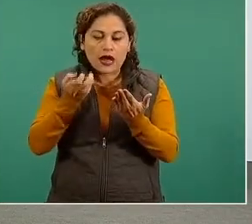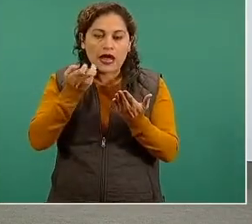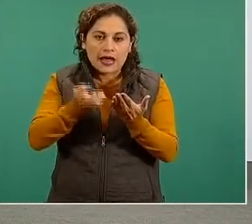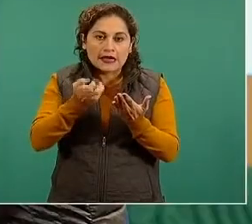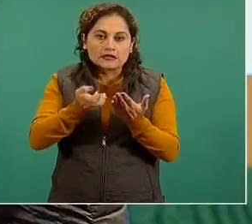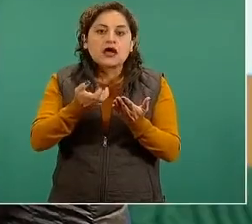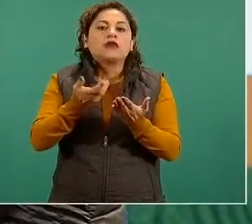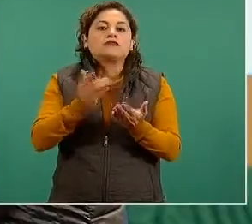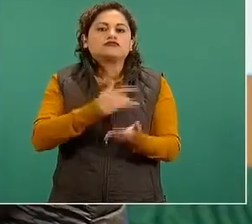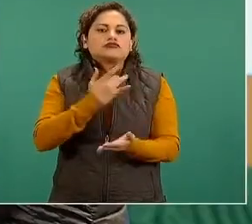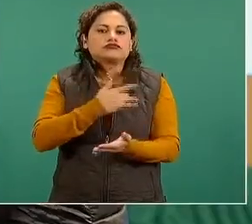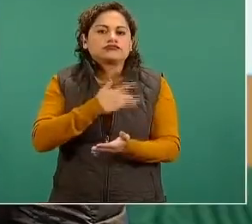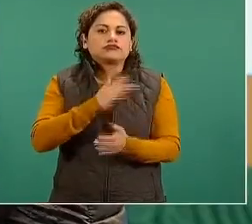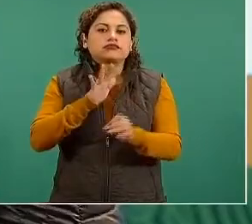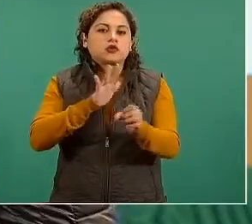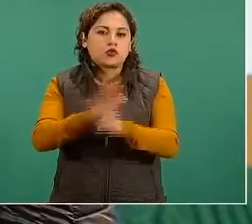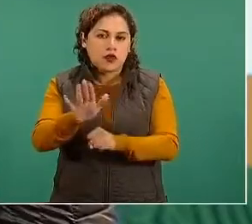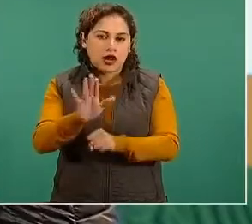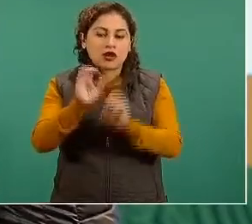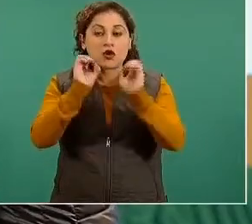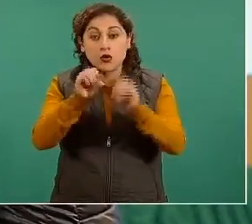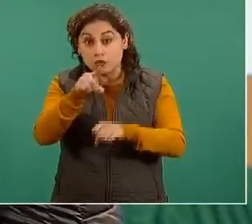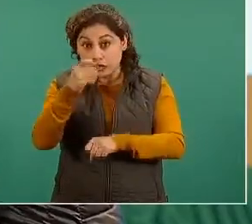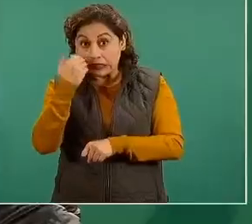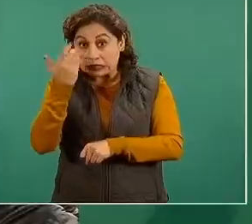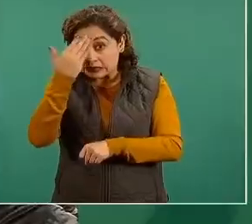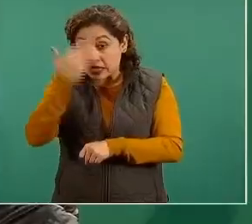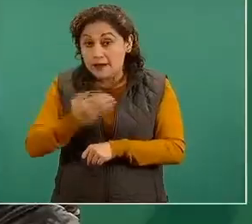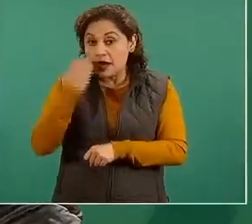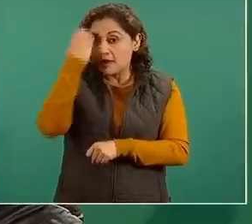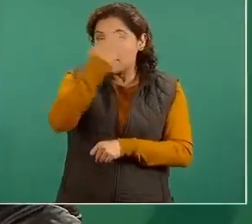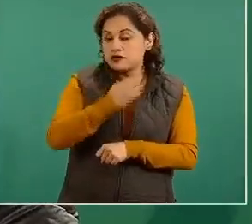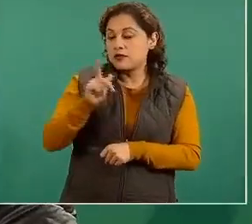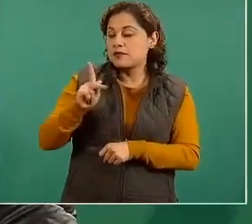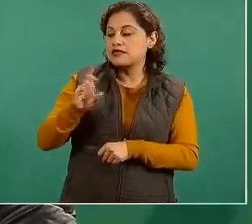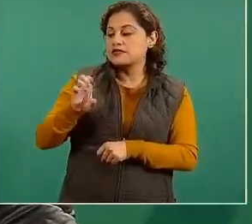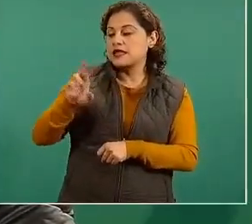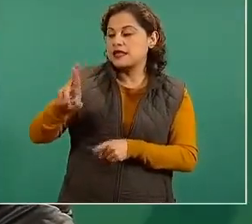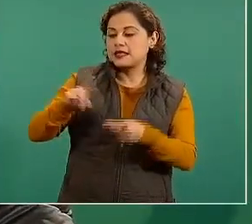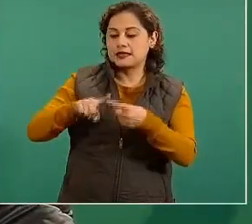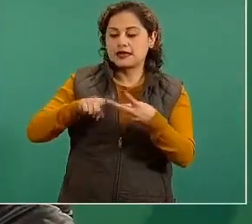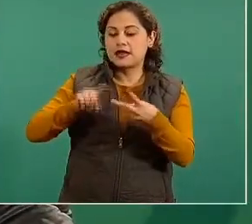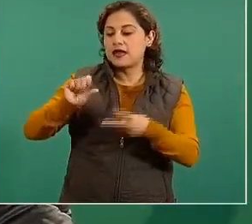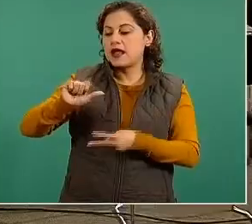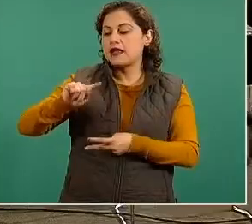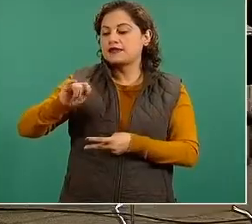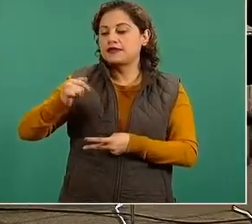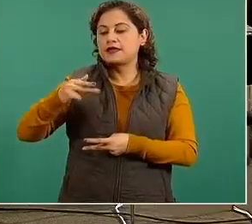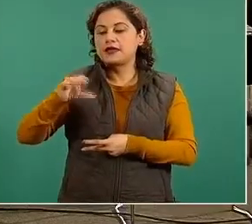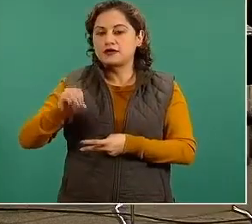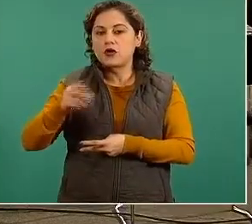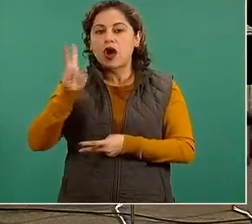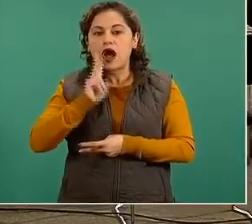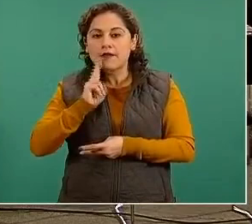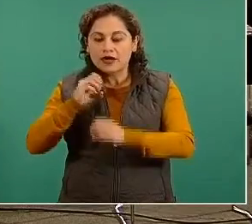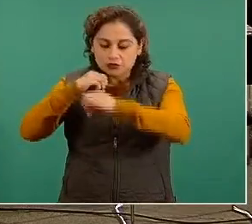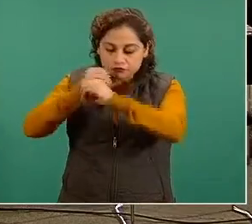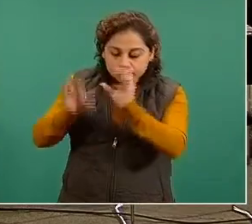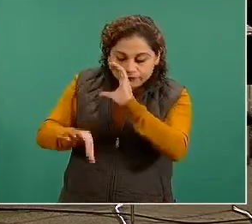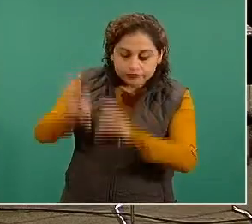prueba es PCR o antígeno para definir si esta persona sigue contagiando